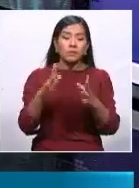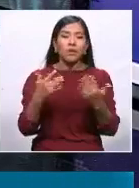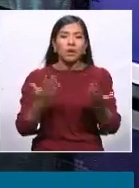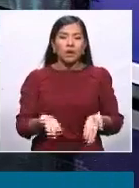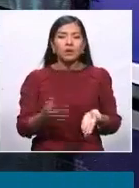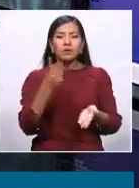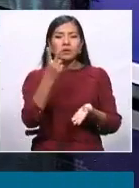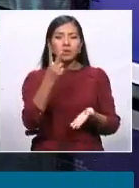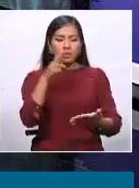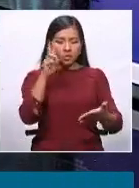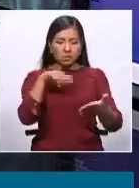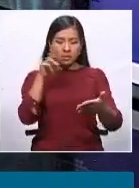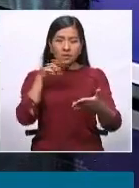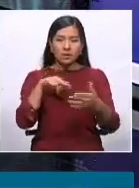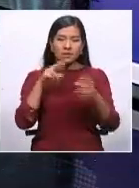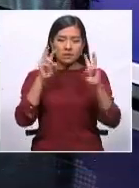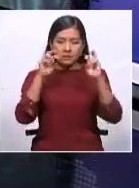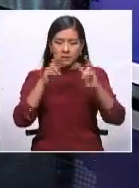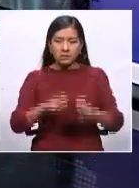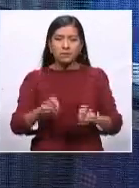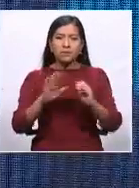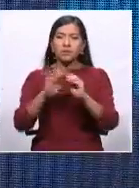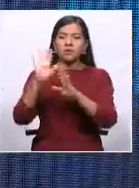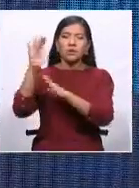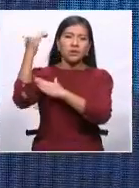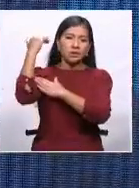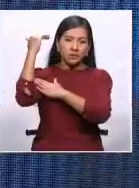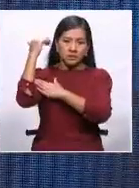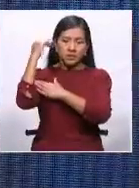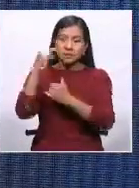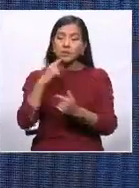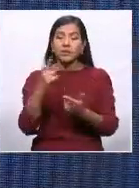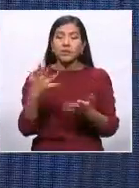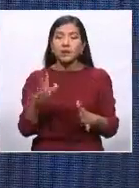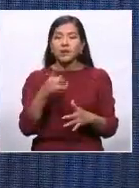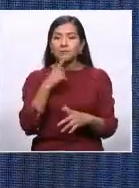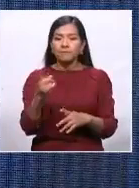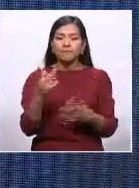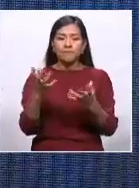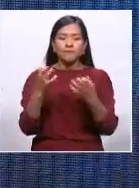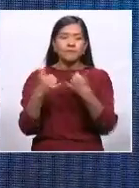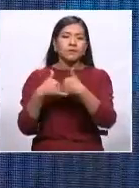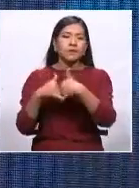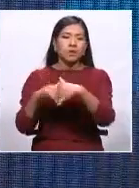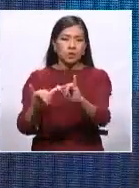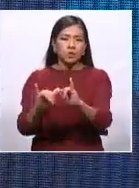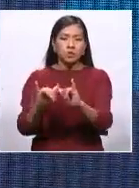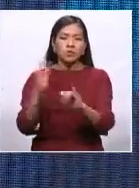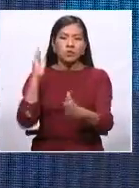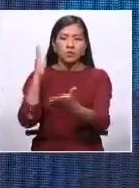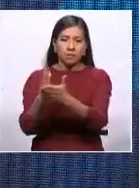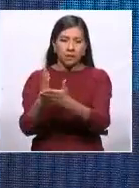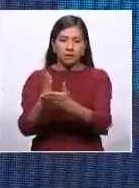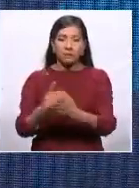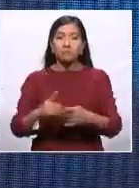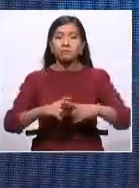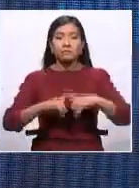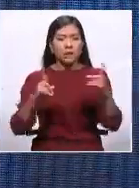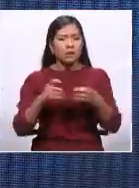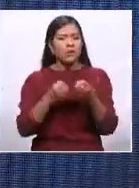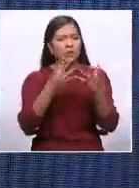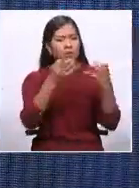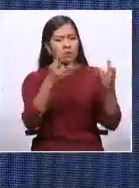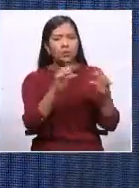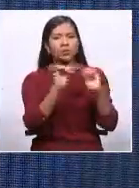En Santa Cruz, diputado, se marca la agenda de que continúa el paro, aunque muchos sectores en este momento